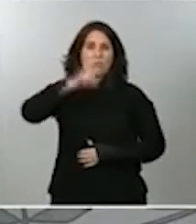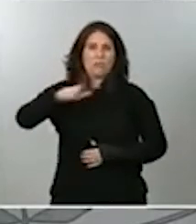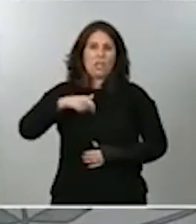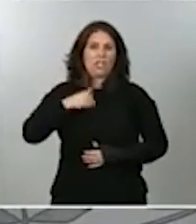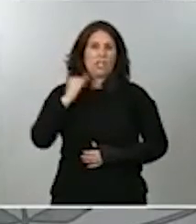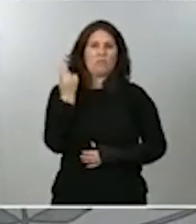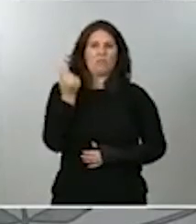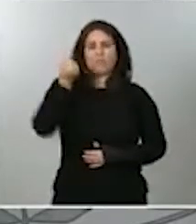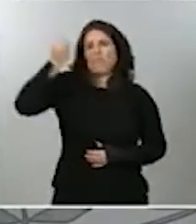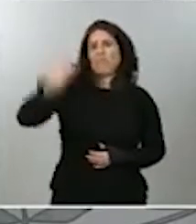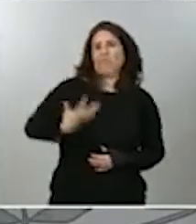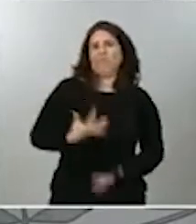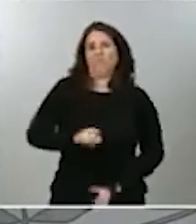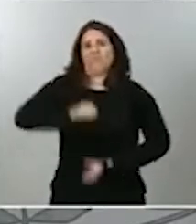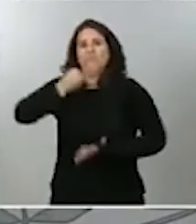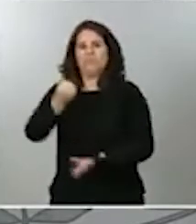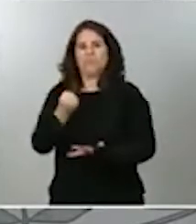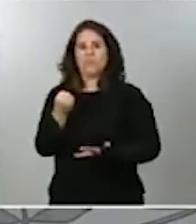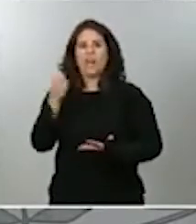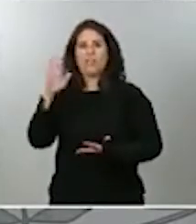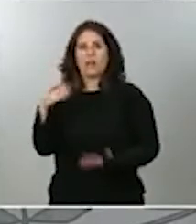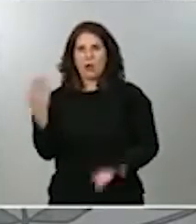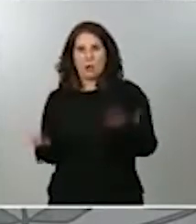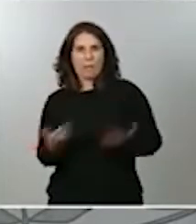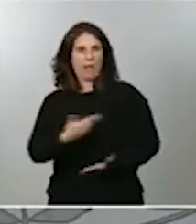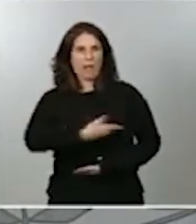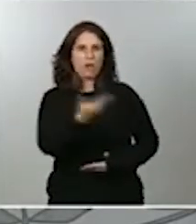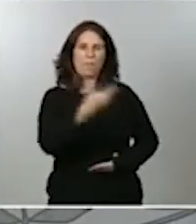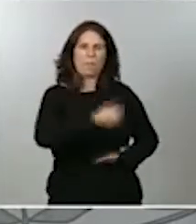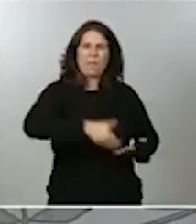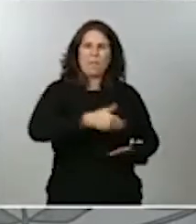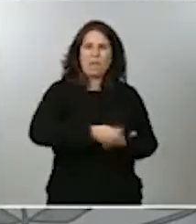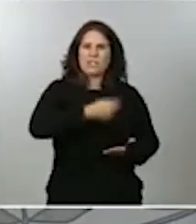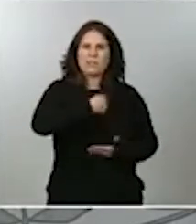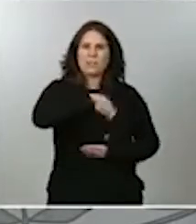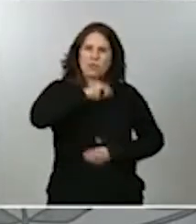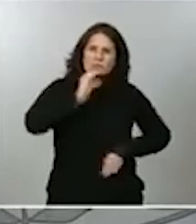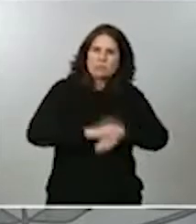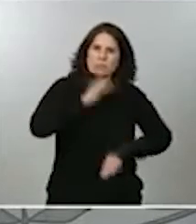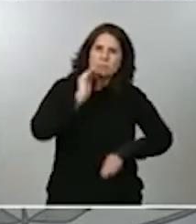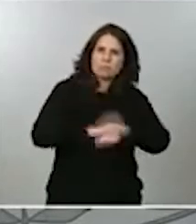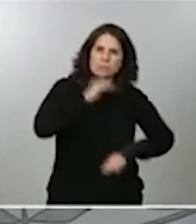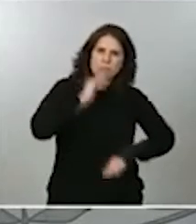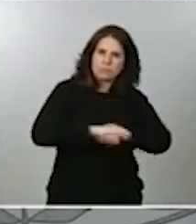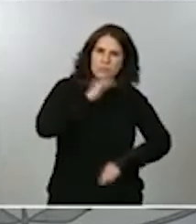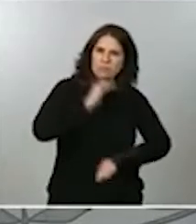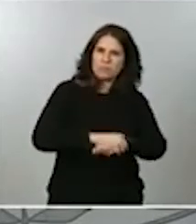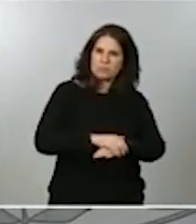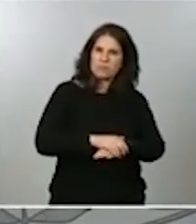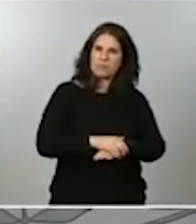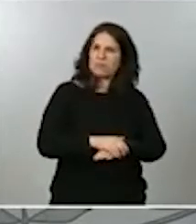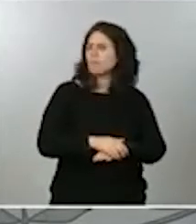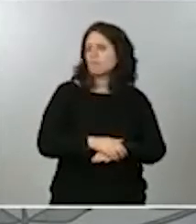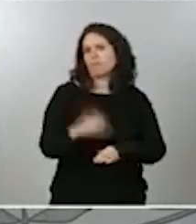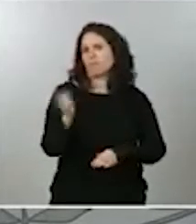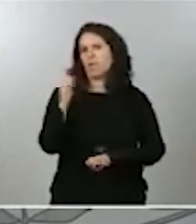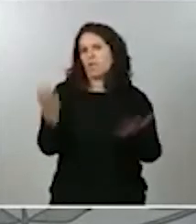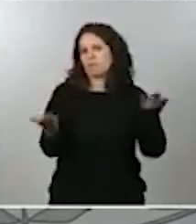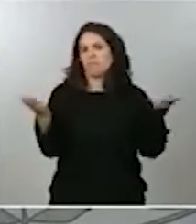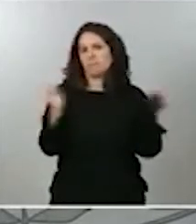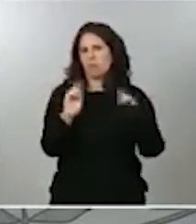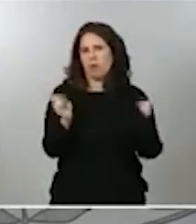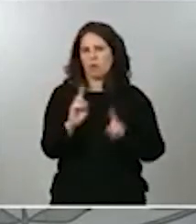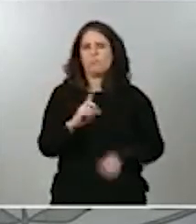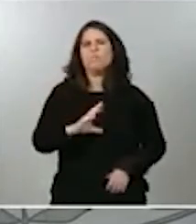agravios comparativos con millones de españoles que sí cumplen de forma disciplinada con sus obligaciones fiscales. Por tanto,